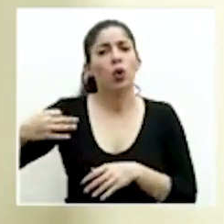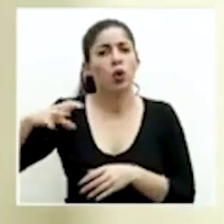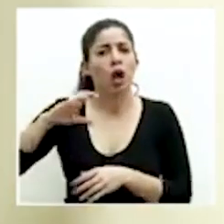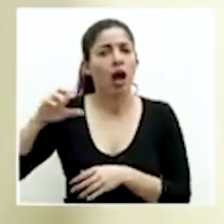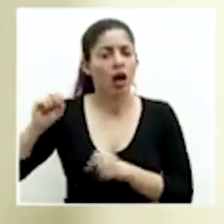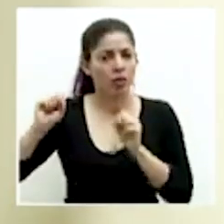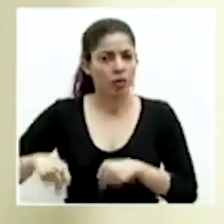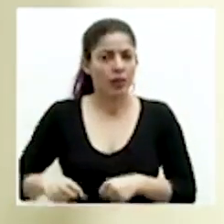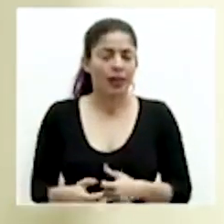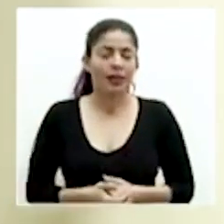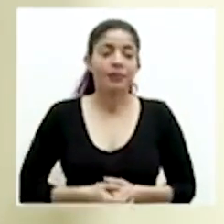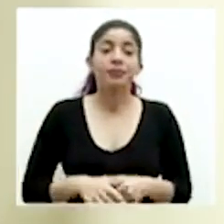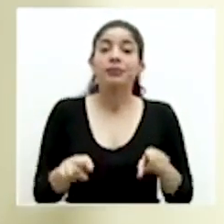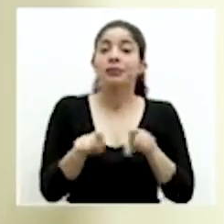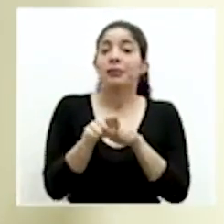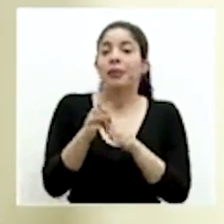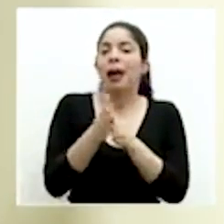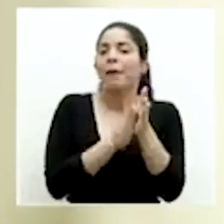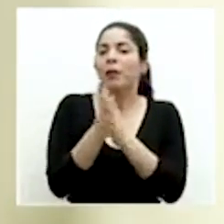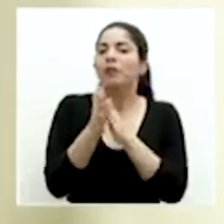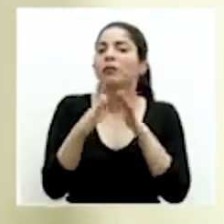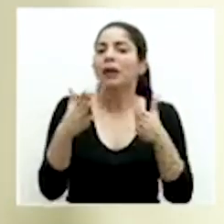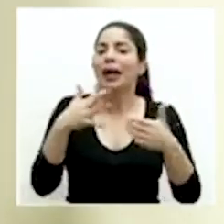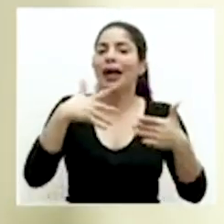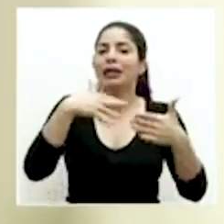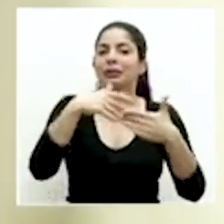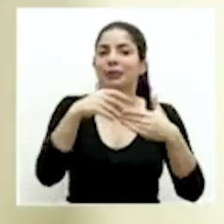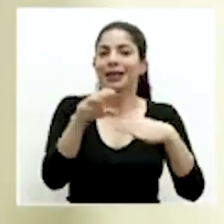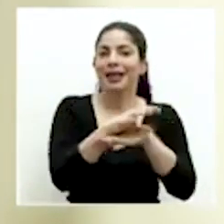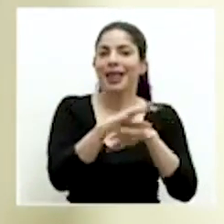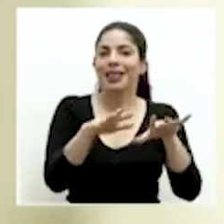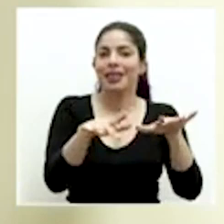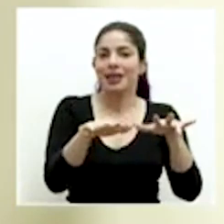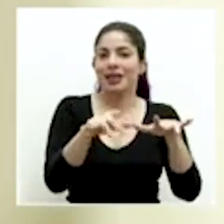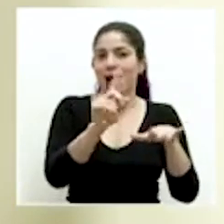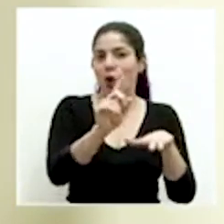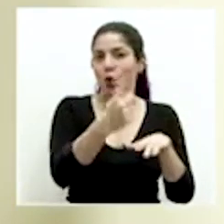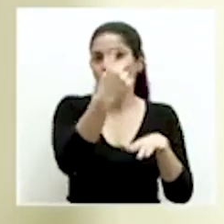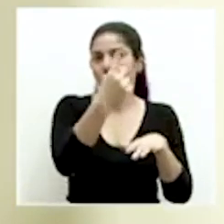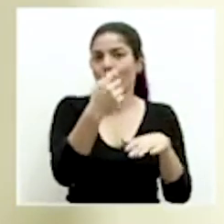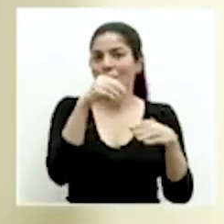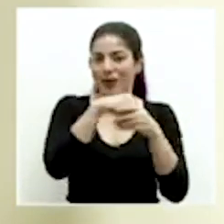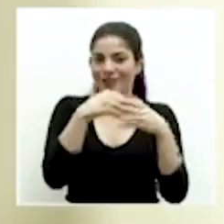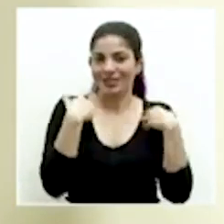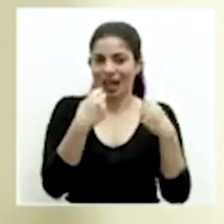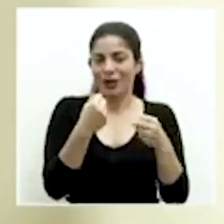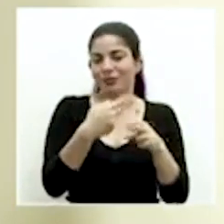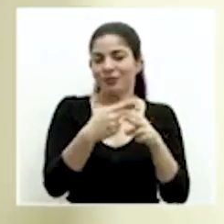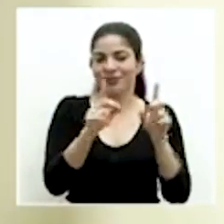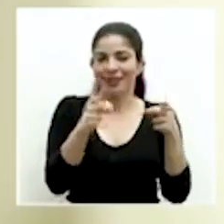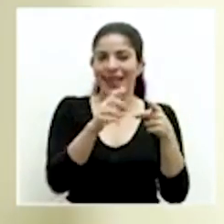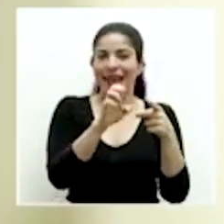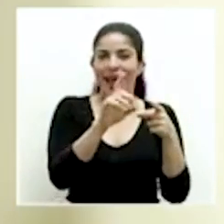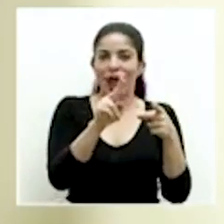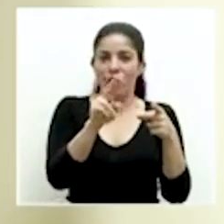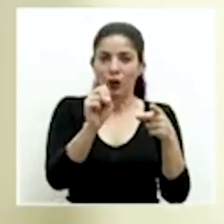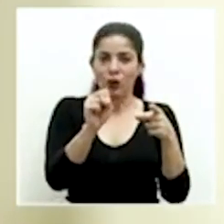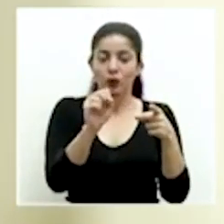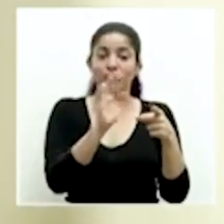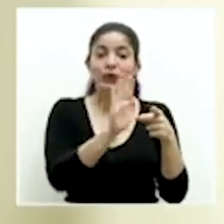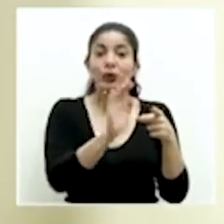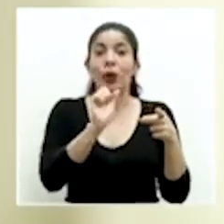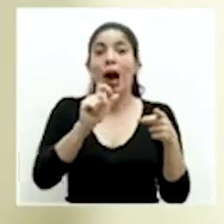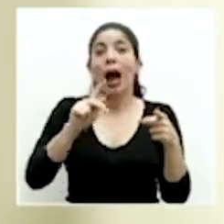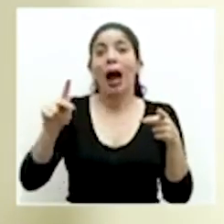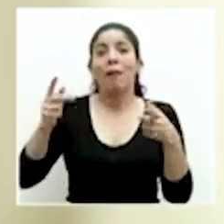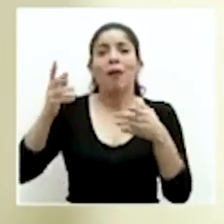Y aprovechar lo que es el expediente digital único en salud, el EDUS, y su aplicación, que ya se